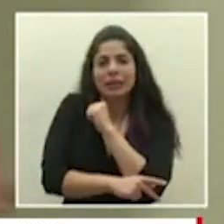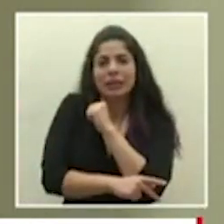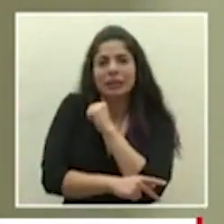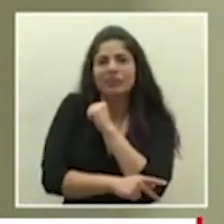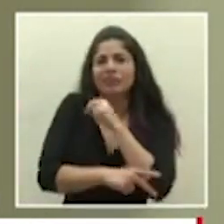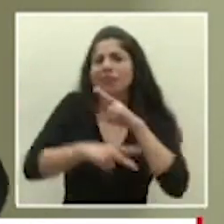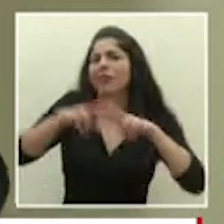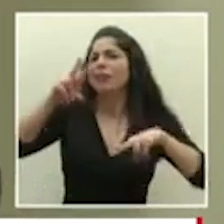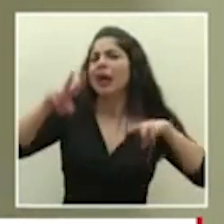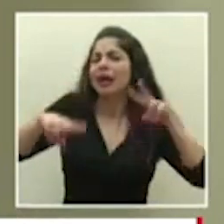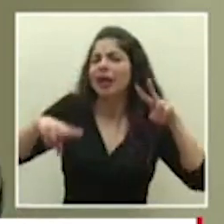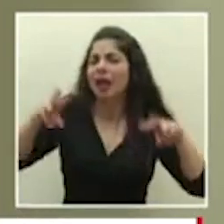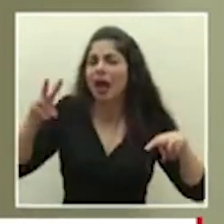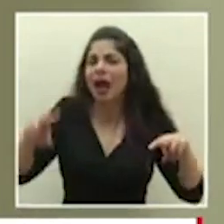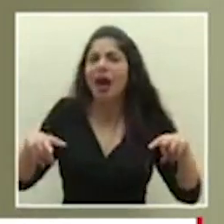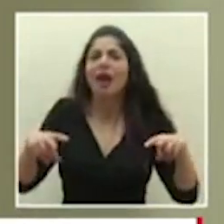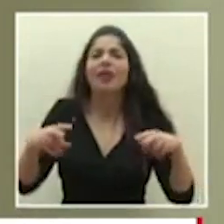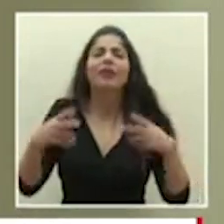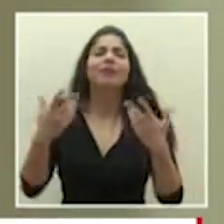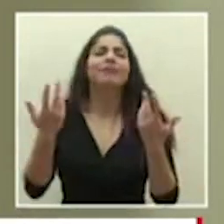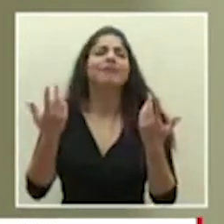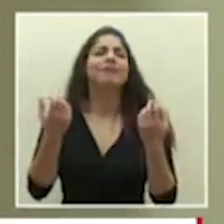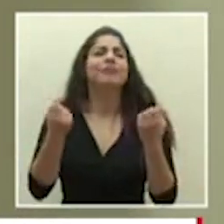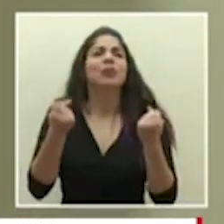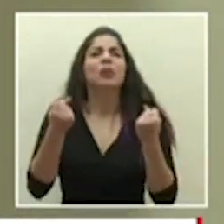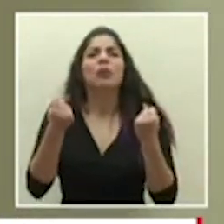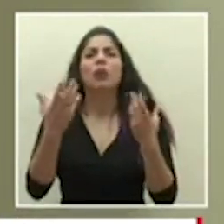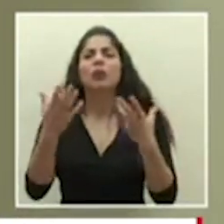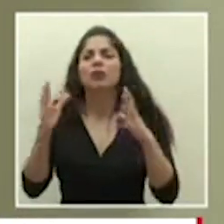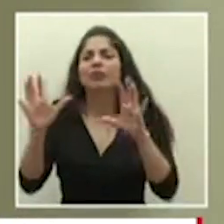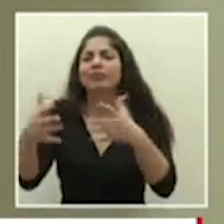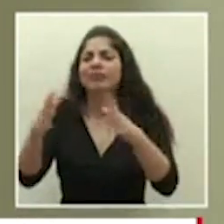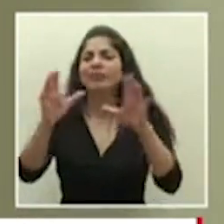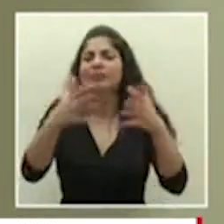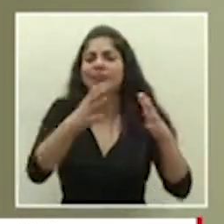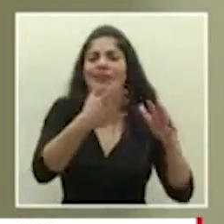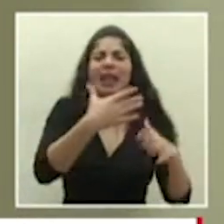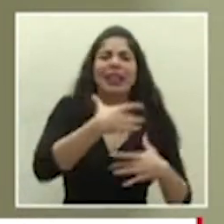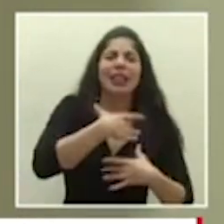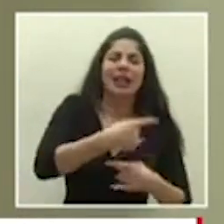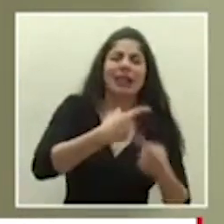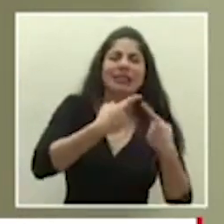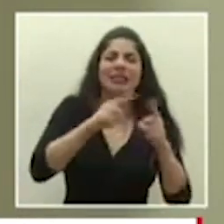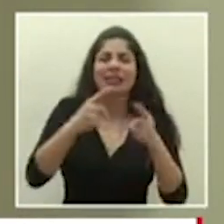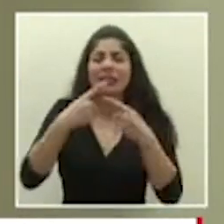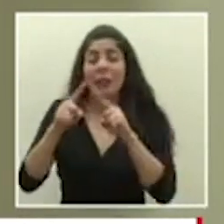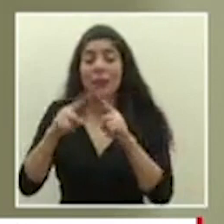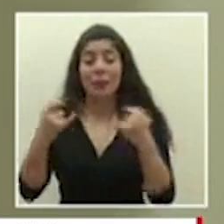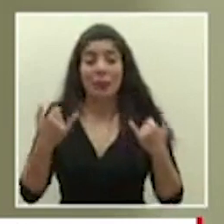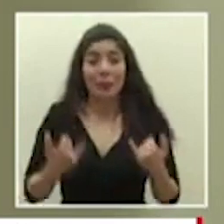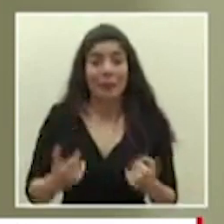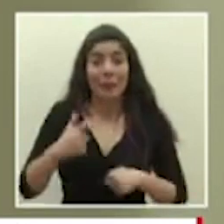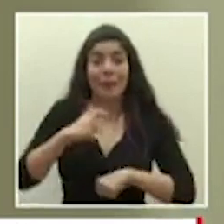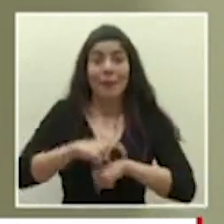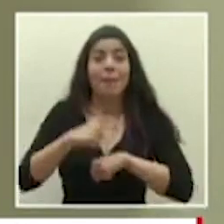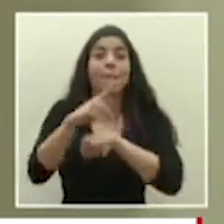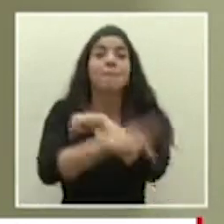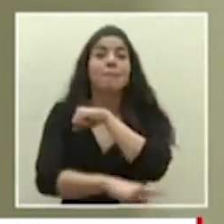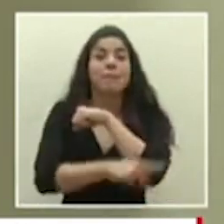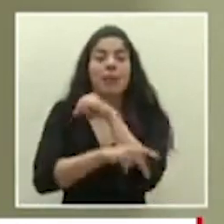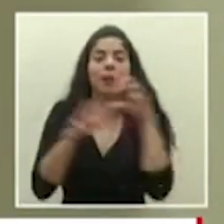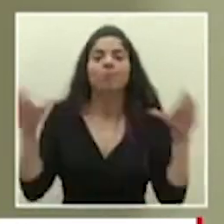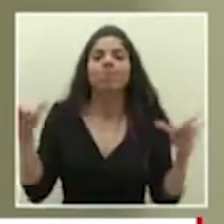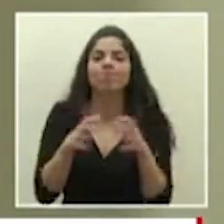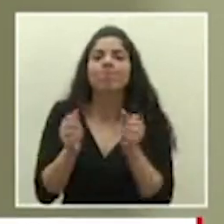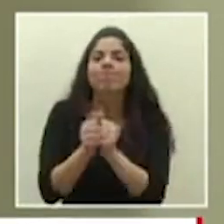diverso con toda clase de sectores y intereses y todo en estos momentos el país se une